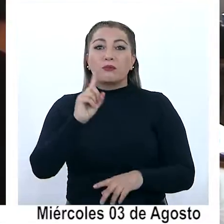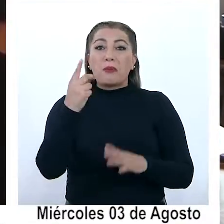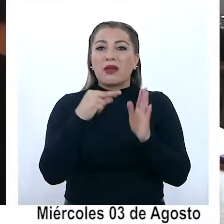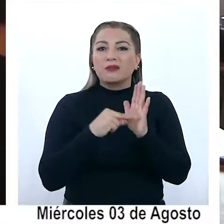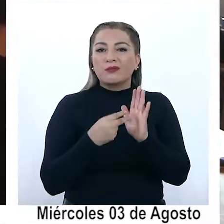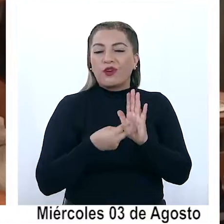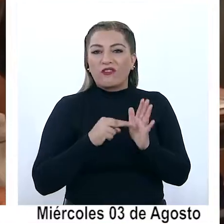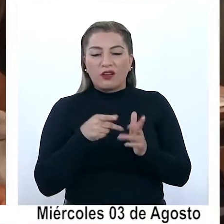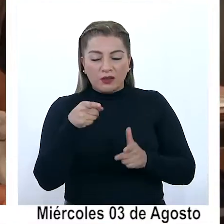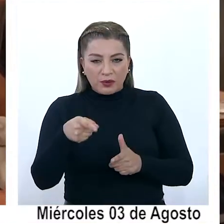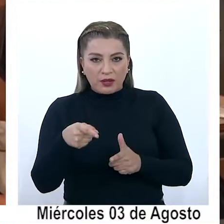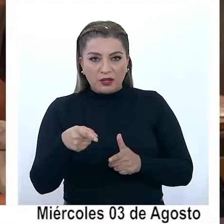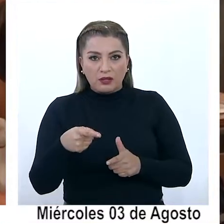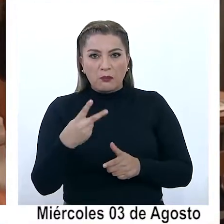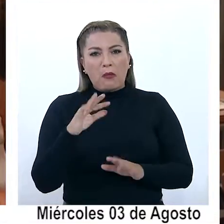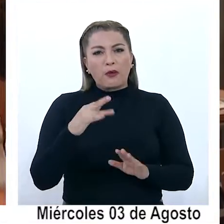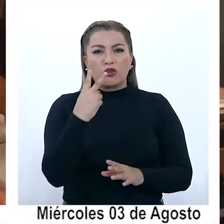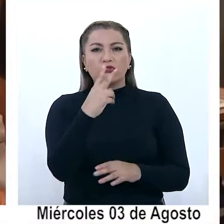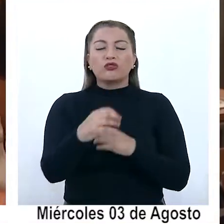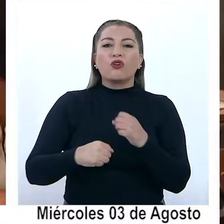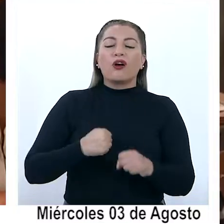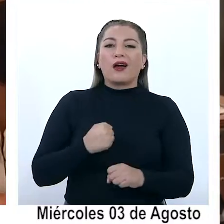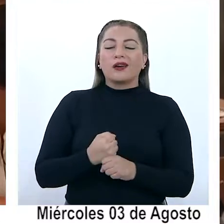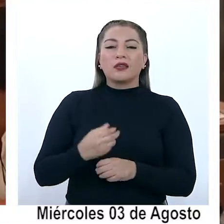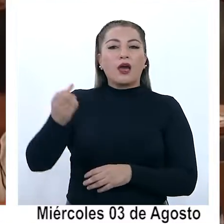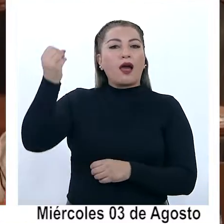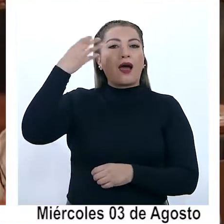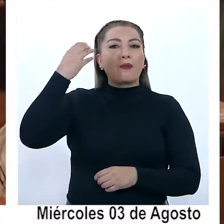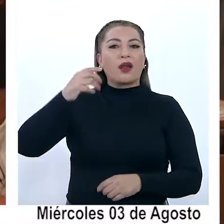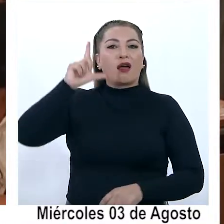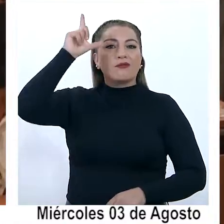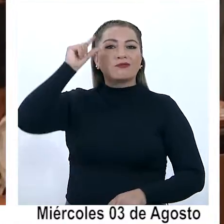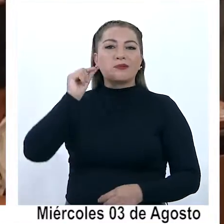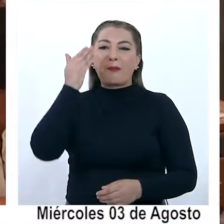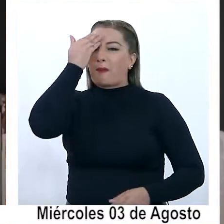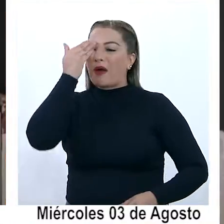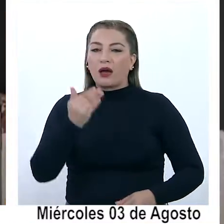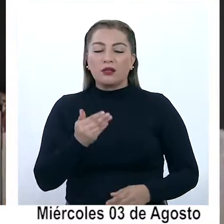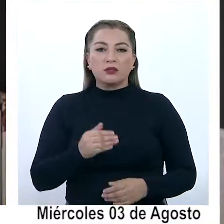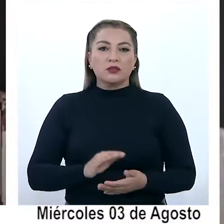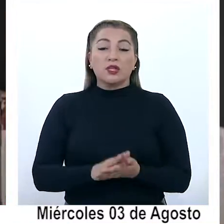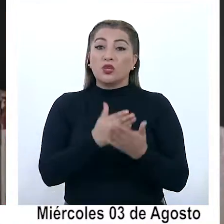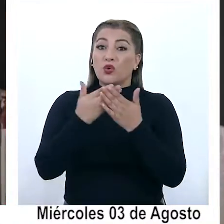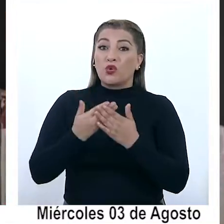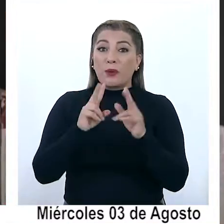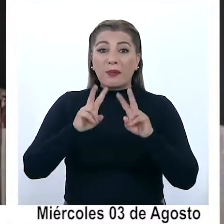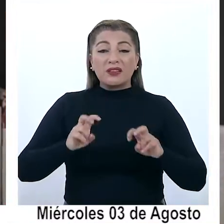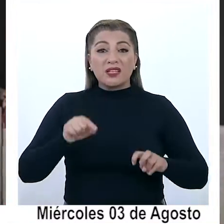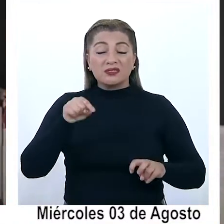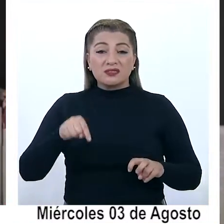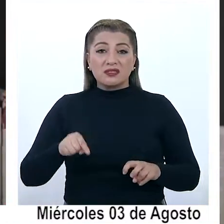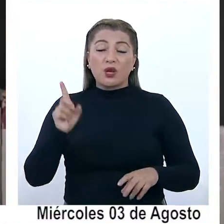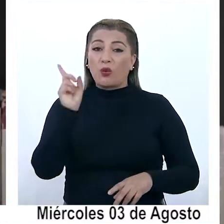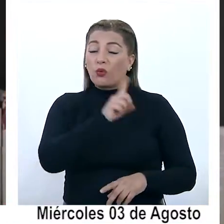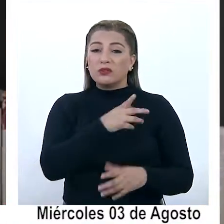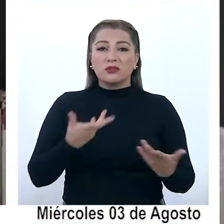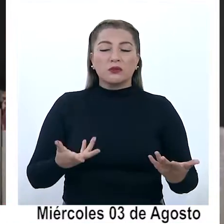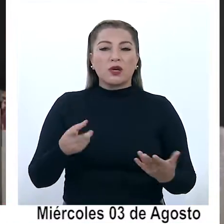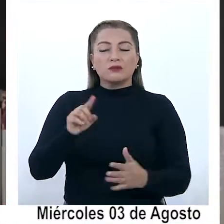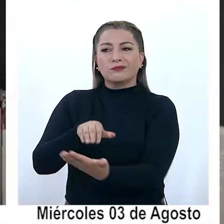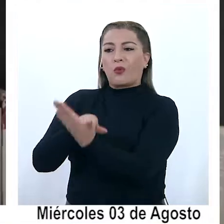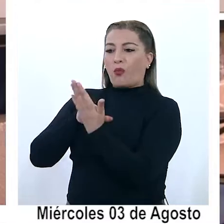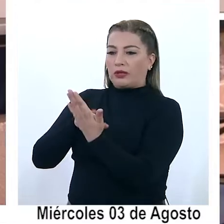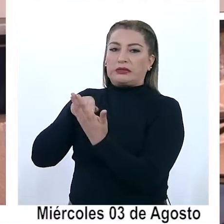que probablemente tenemos dos años con niveles de aprendizaje bastante malos. Todos los estudios que han salido este último tiempo y en publicaciones nos